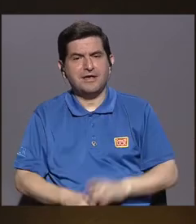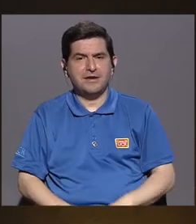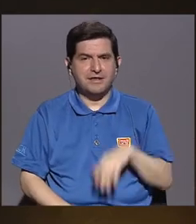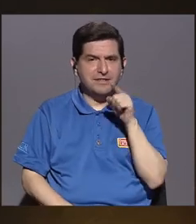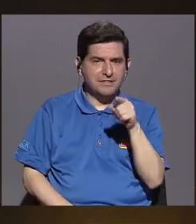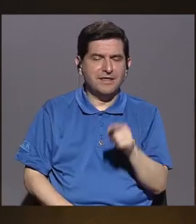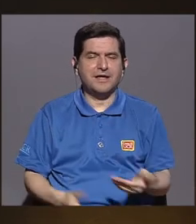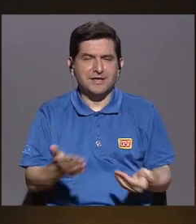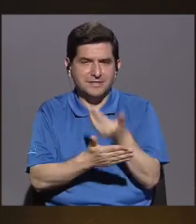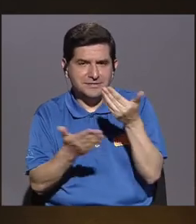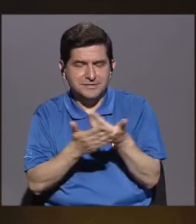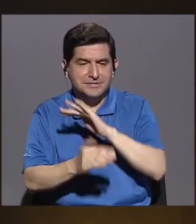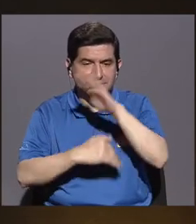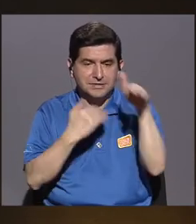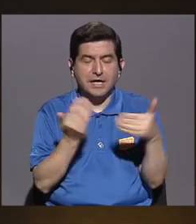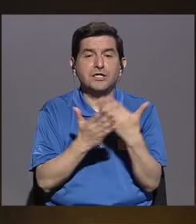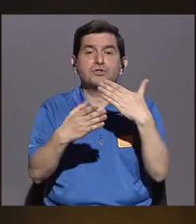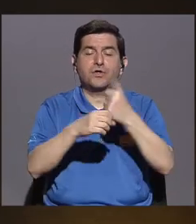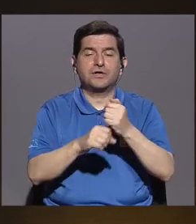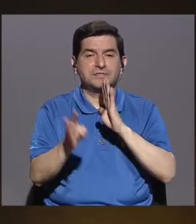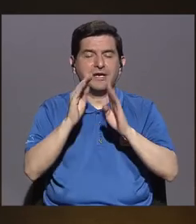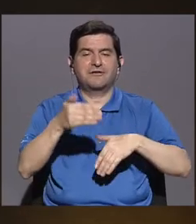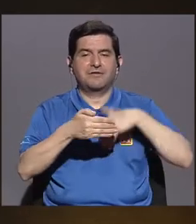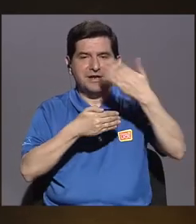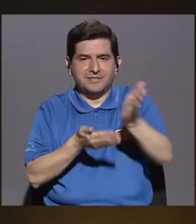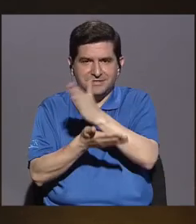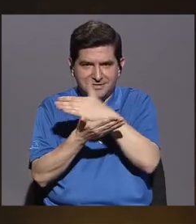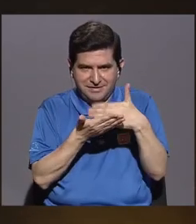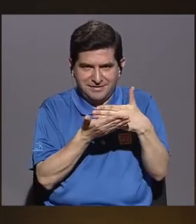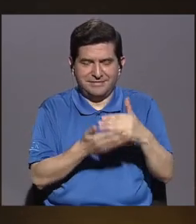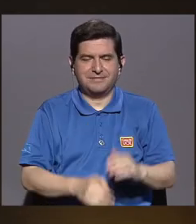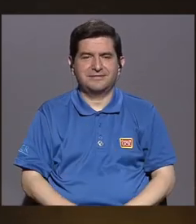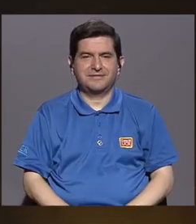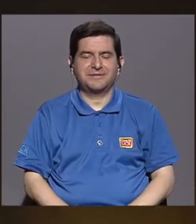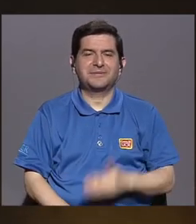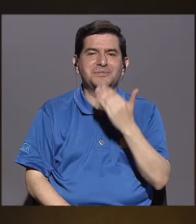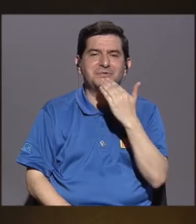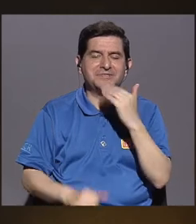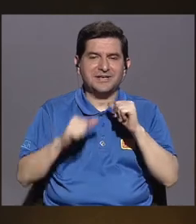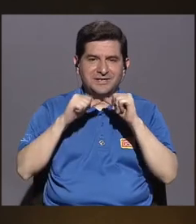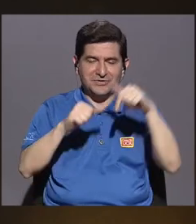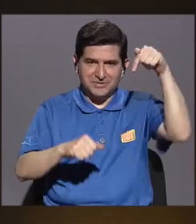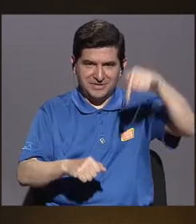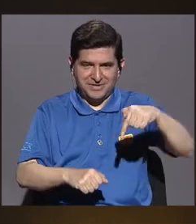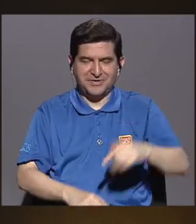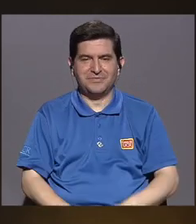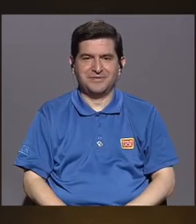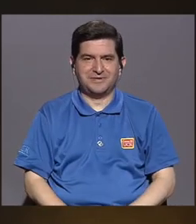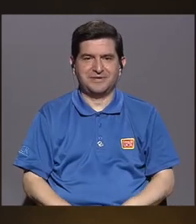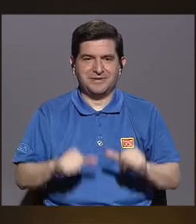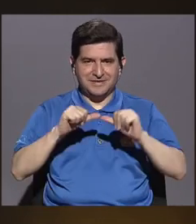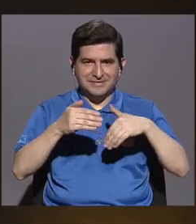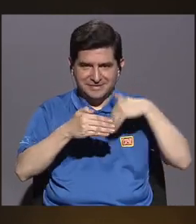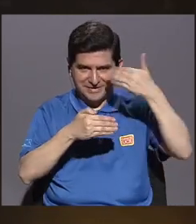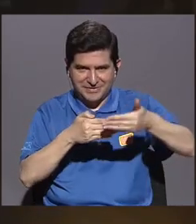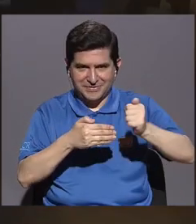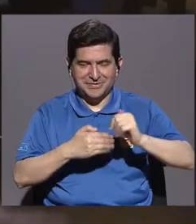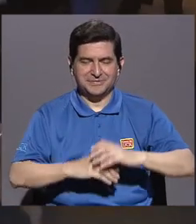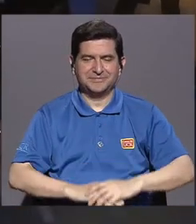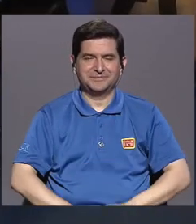ese espacio para las innovaciones y todo lo que podemos hacer hablaremos en el siguiente bloque. Muchas gracias por seguir con nosotros. Regresamos pronto.